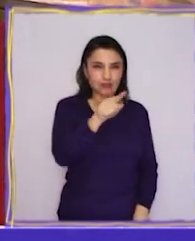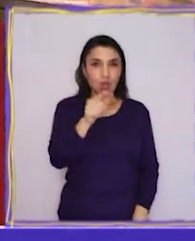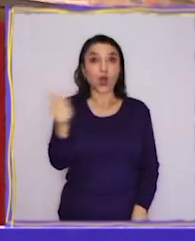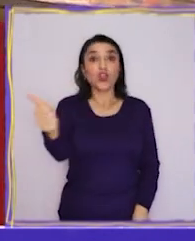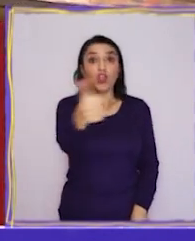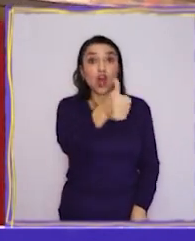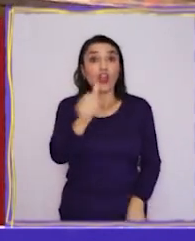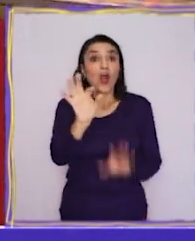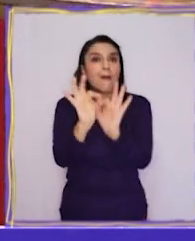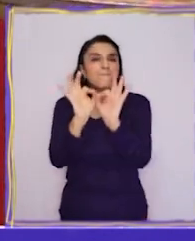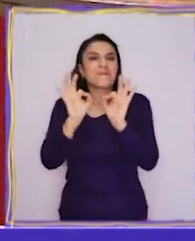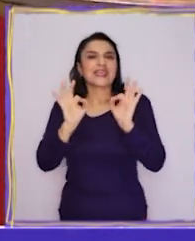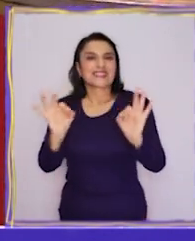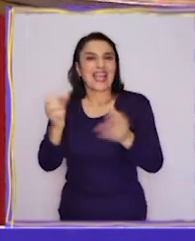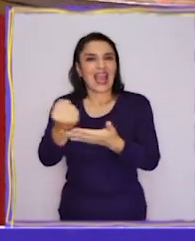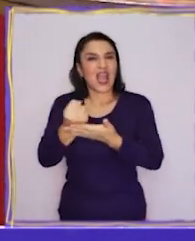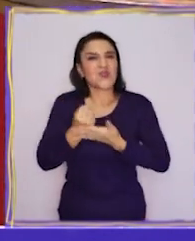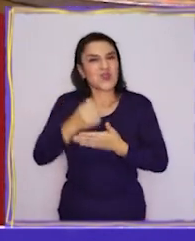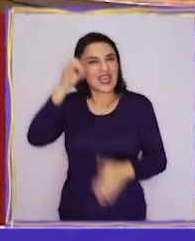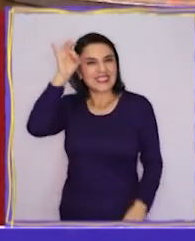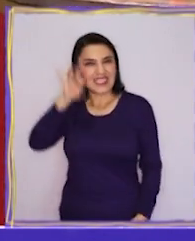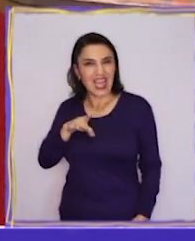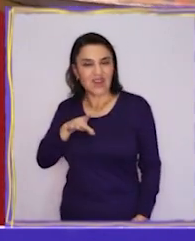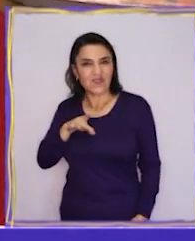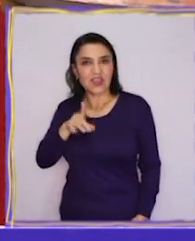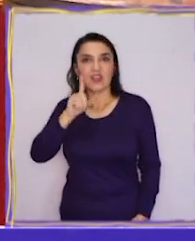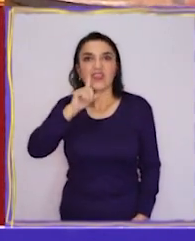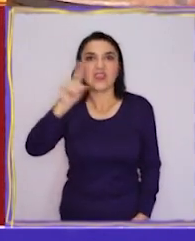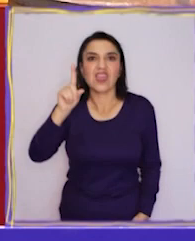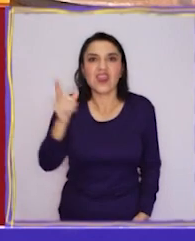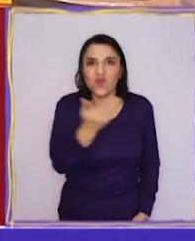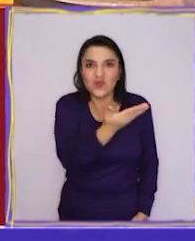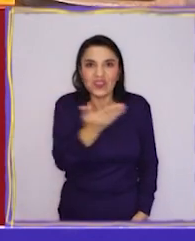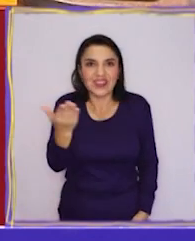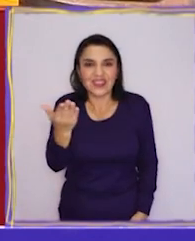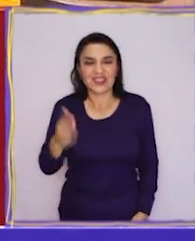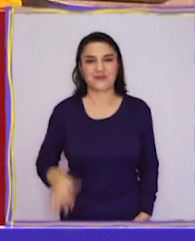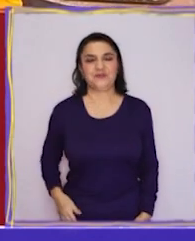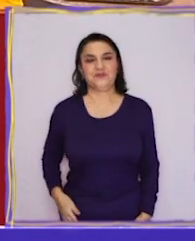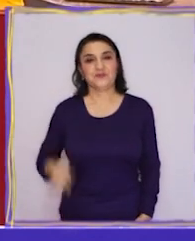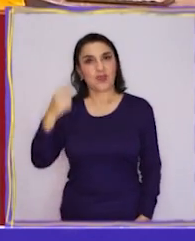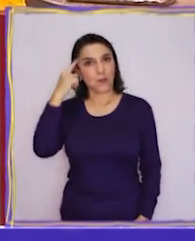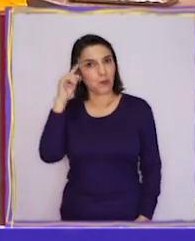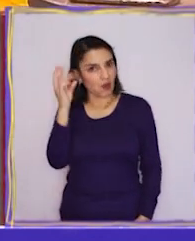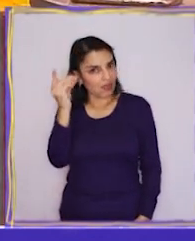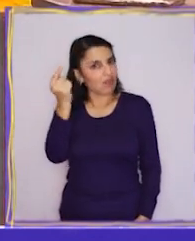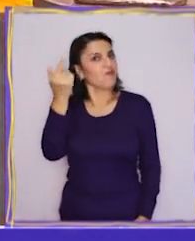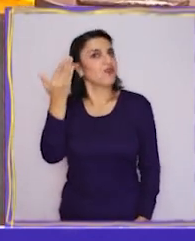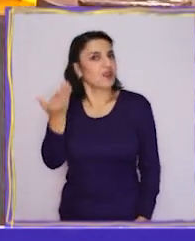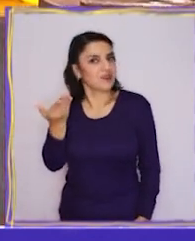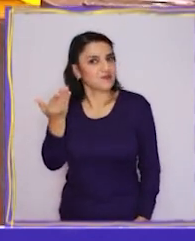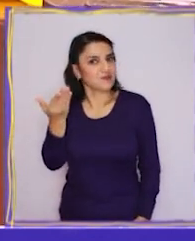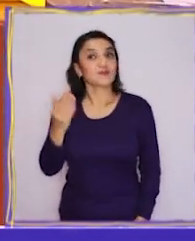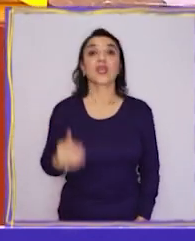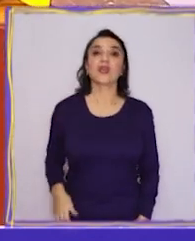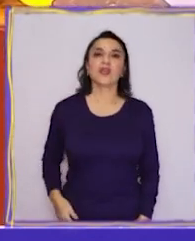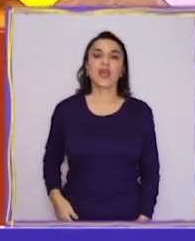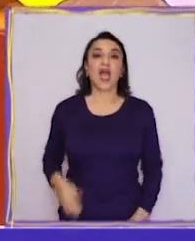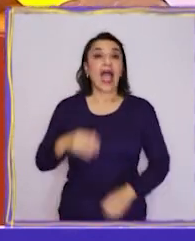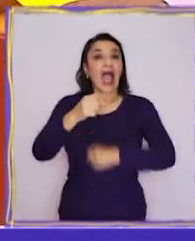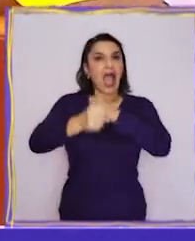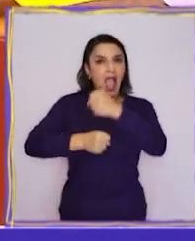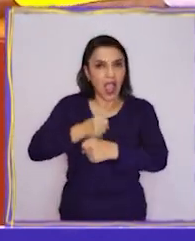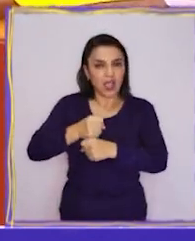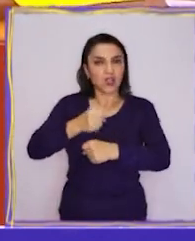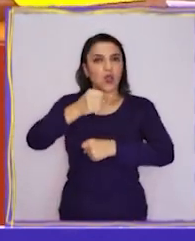hace muy especiales y me ayuda a saber quiénes son. Pero adivinen qué. Todos los